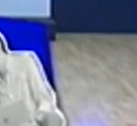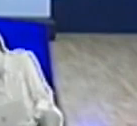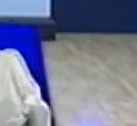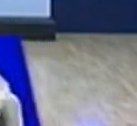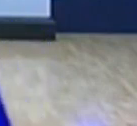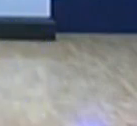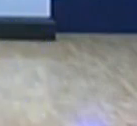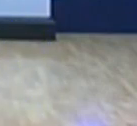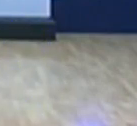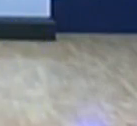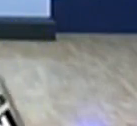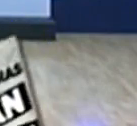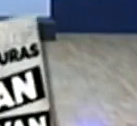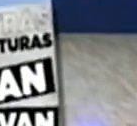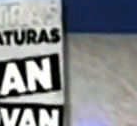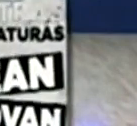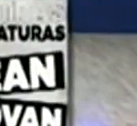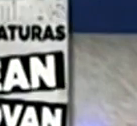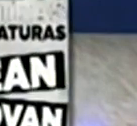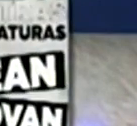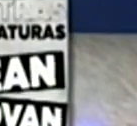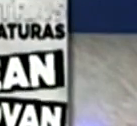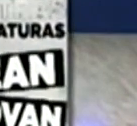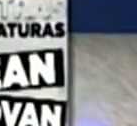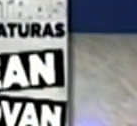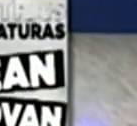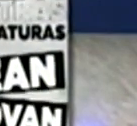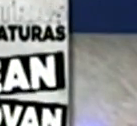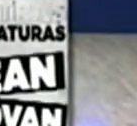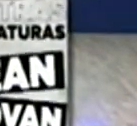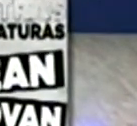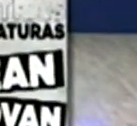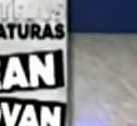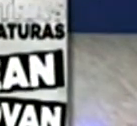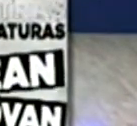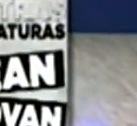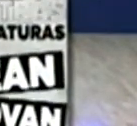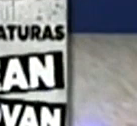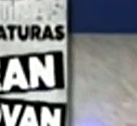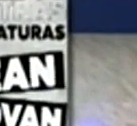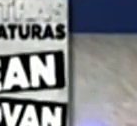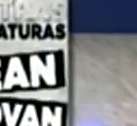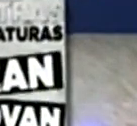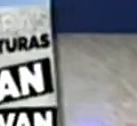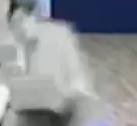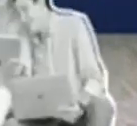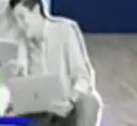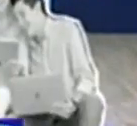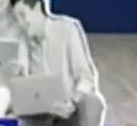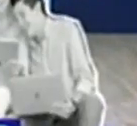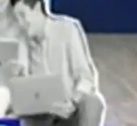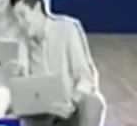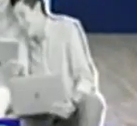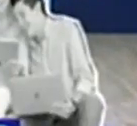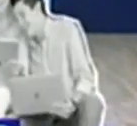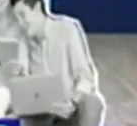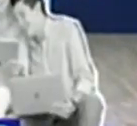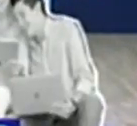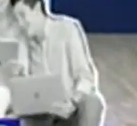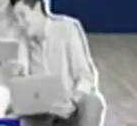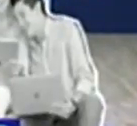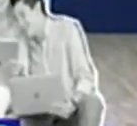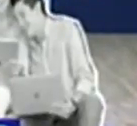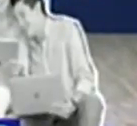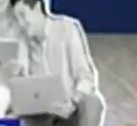del emprendimiento para crear, innovar y transformar tu entorno. Escuela de Comunicación Mónica Herrera.